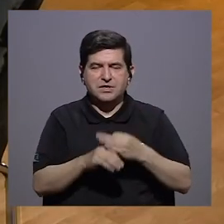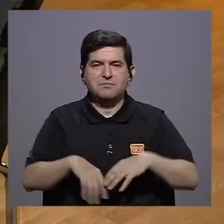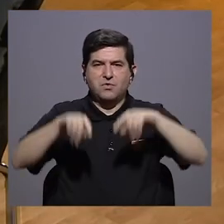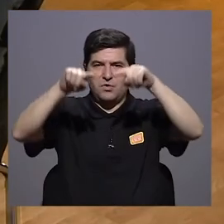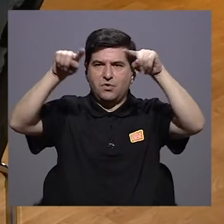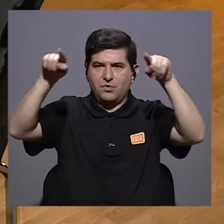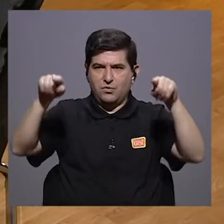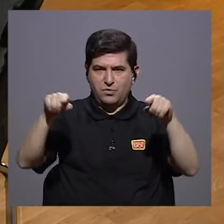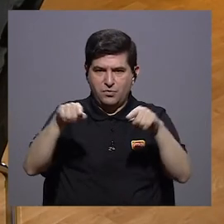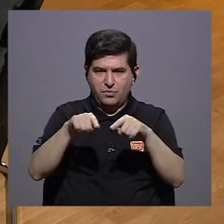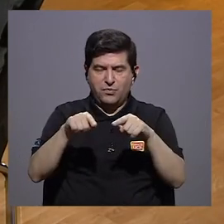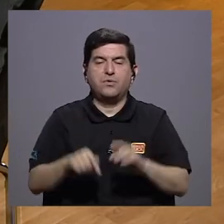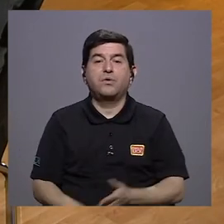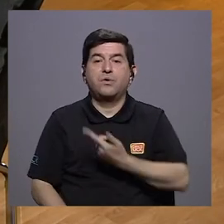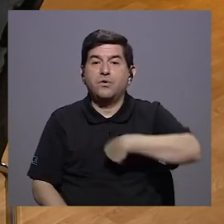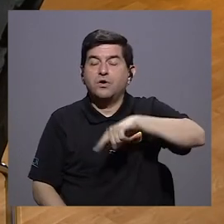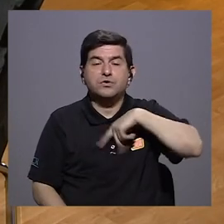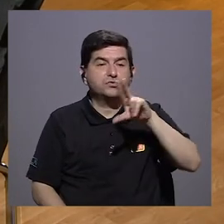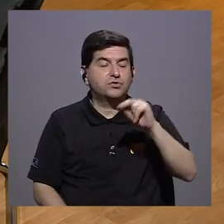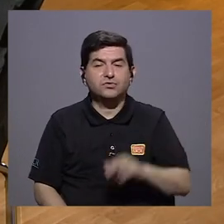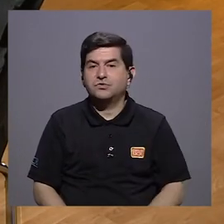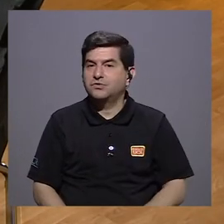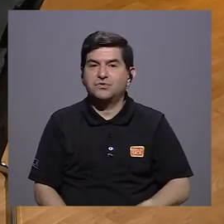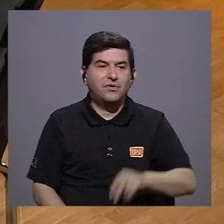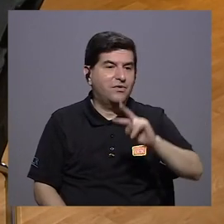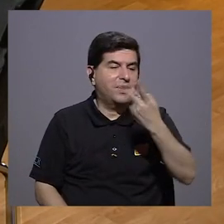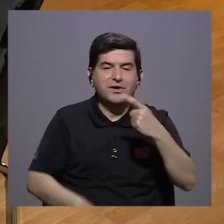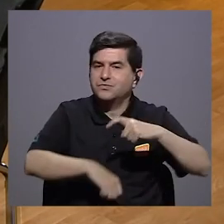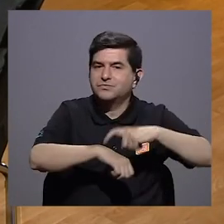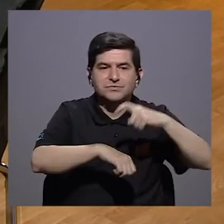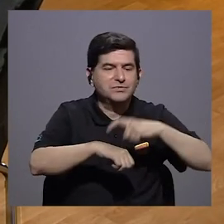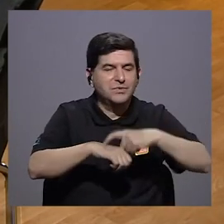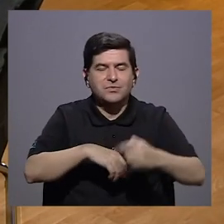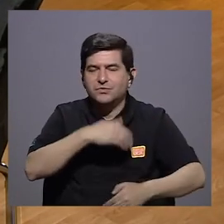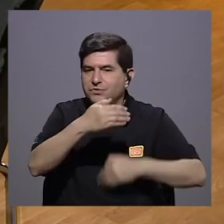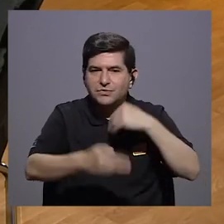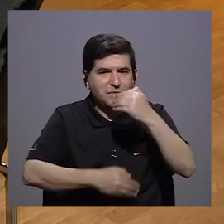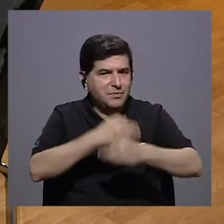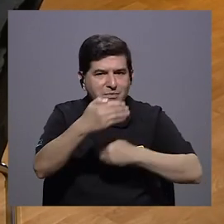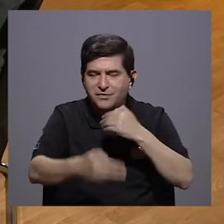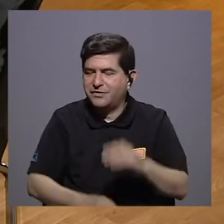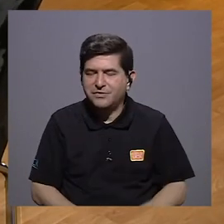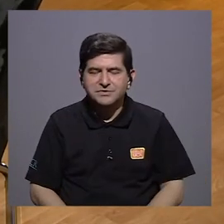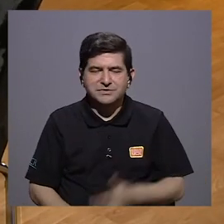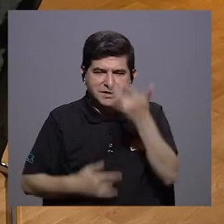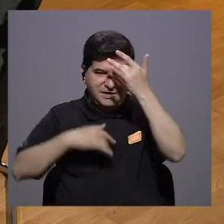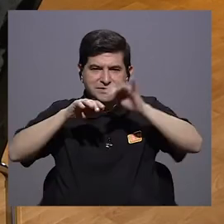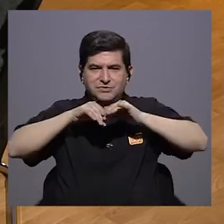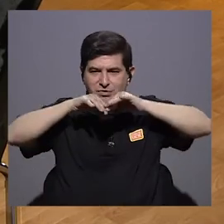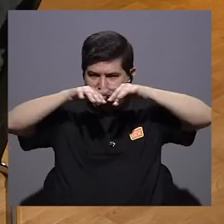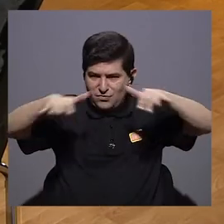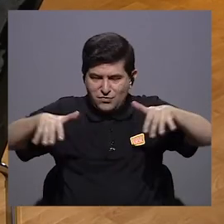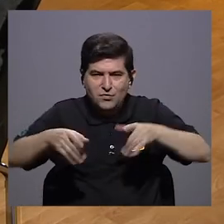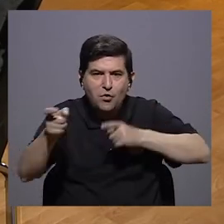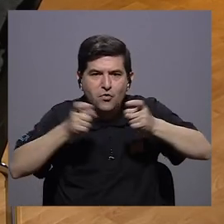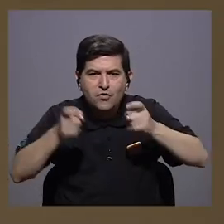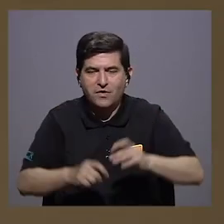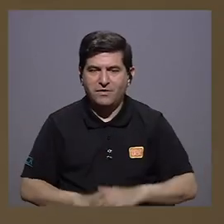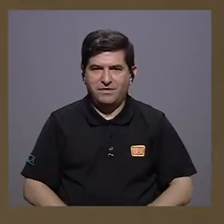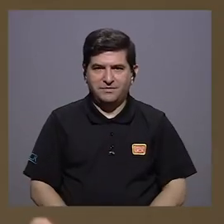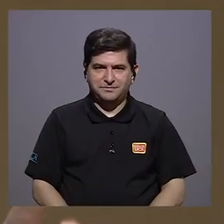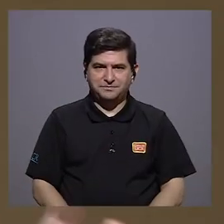Doctor, una de las cosas más importantes es que no estamos ni en el segundo tiempo de esta etapa epidemiológica, ¿verdad?